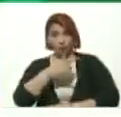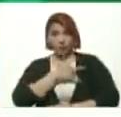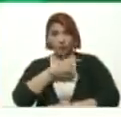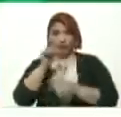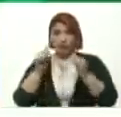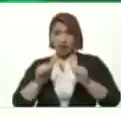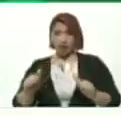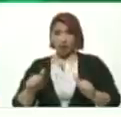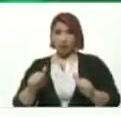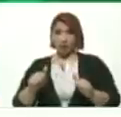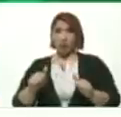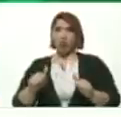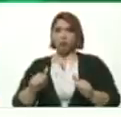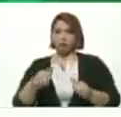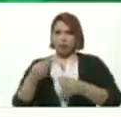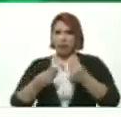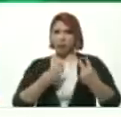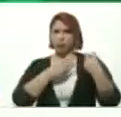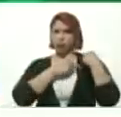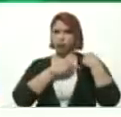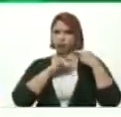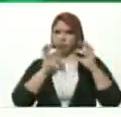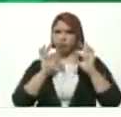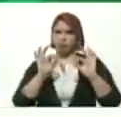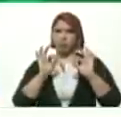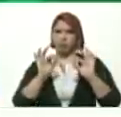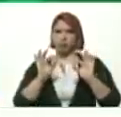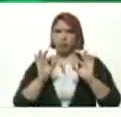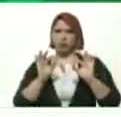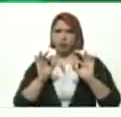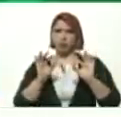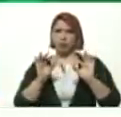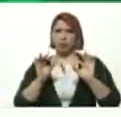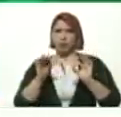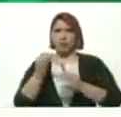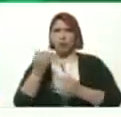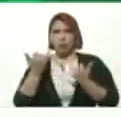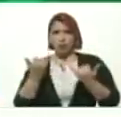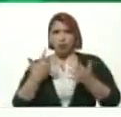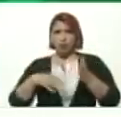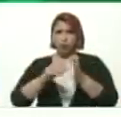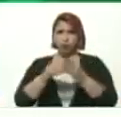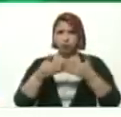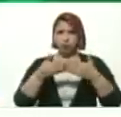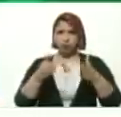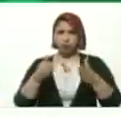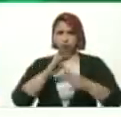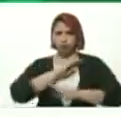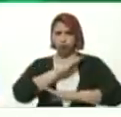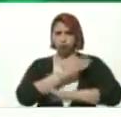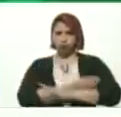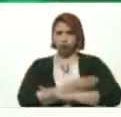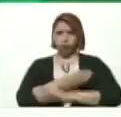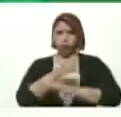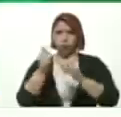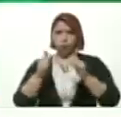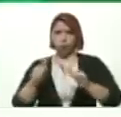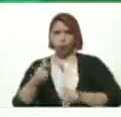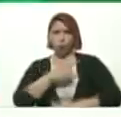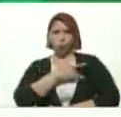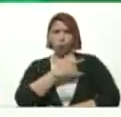Excelente En esta época De pandemia De reactivación Fortalecimiento De UNEARTE